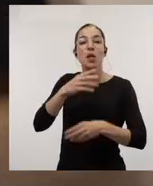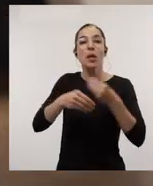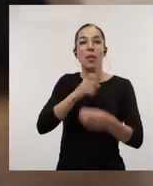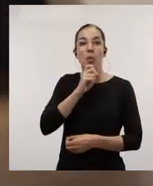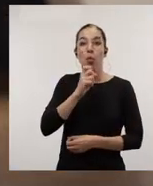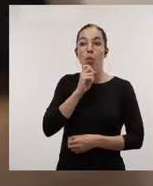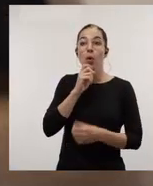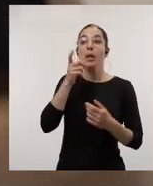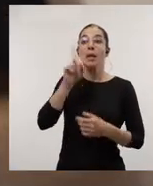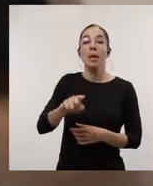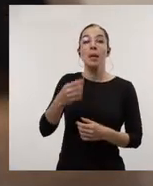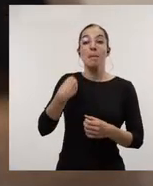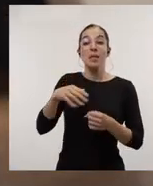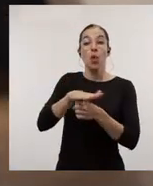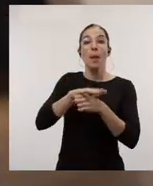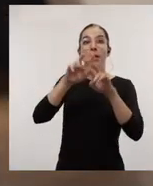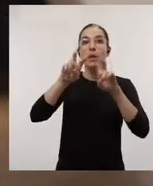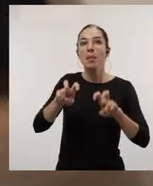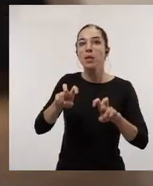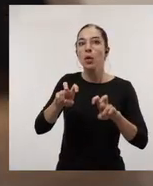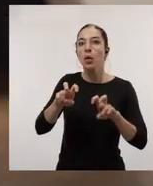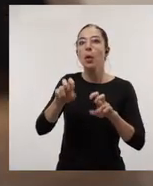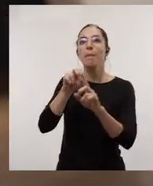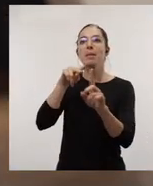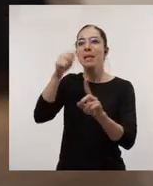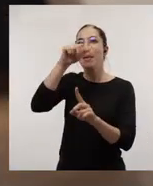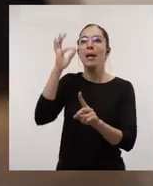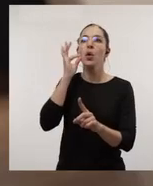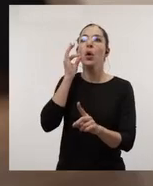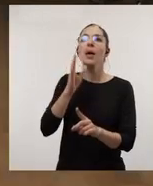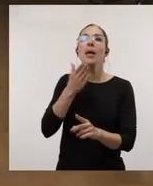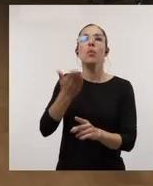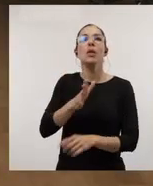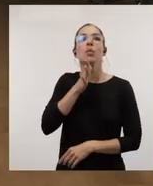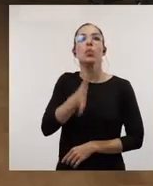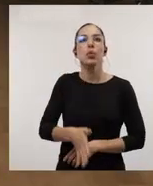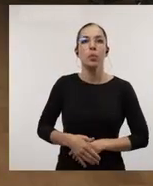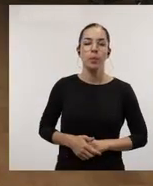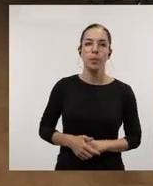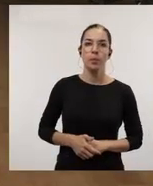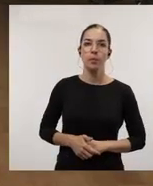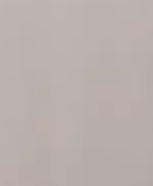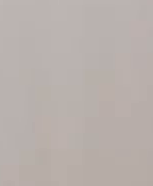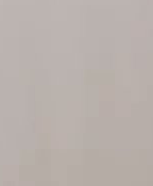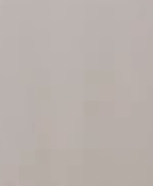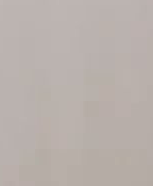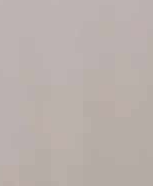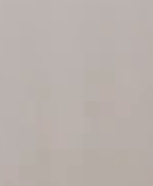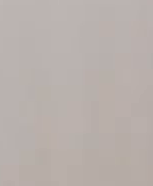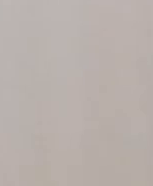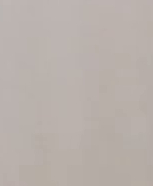y hasta qué punto en el ámbito de la investigación es importante la perspectiva de género. Gracias.